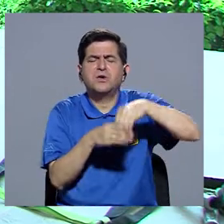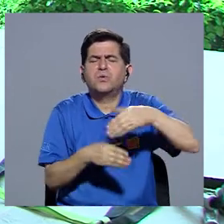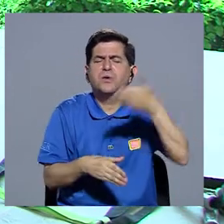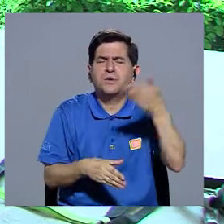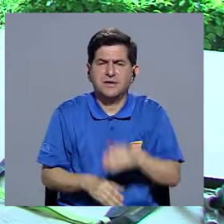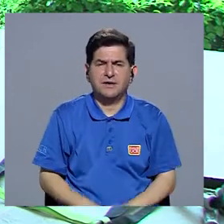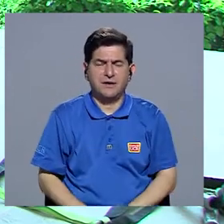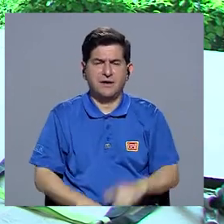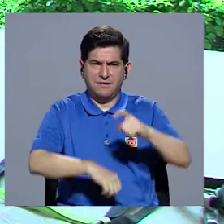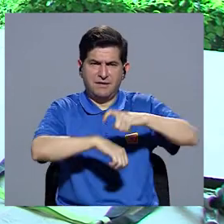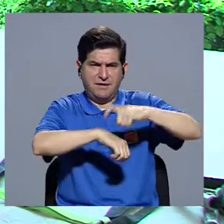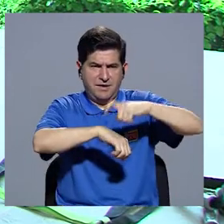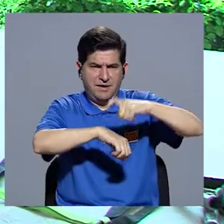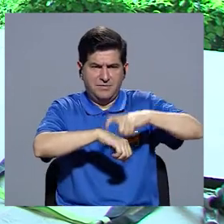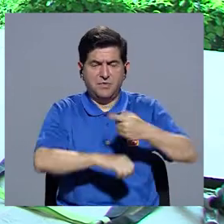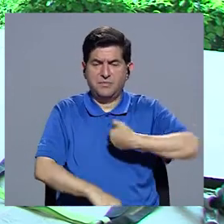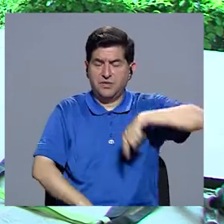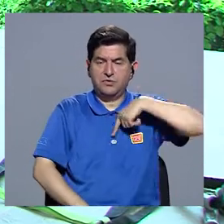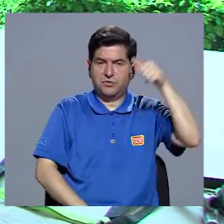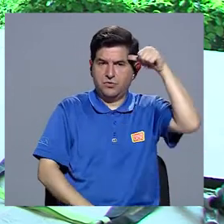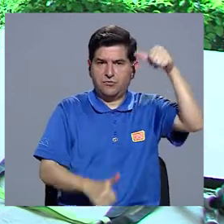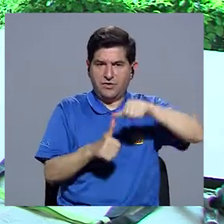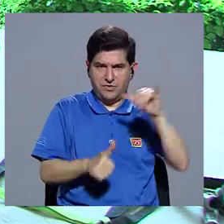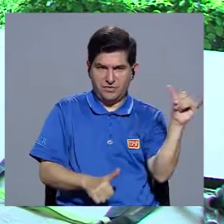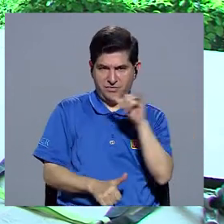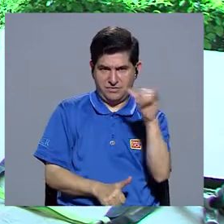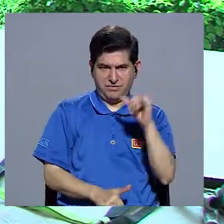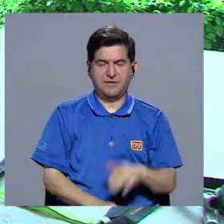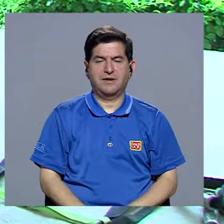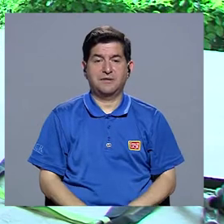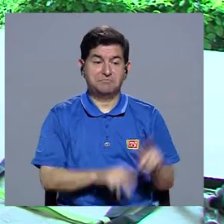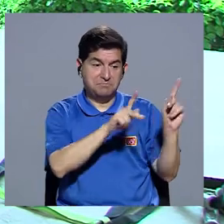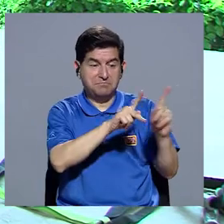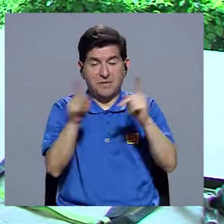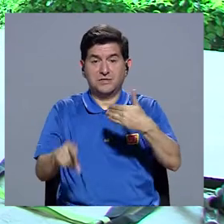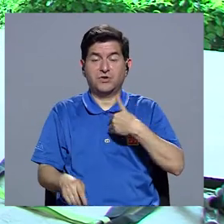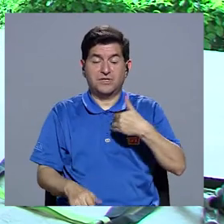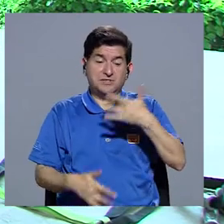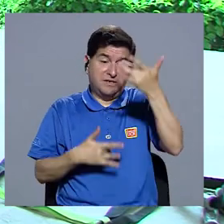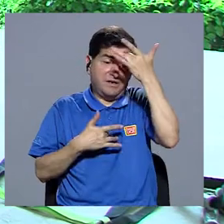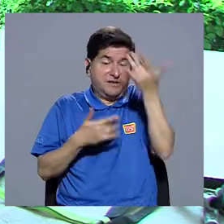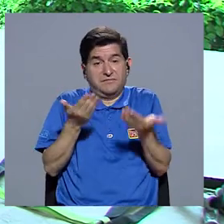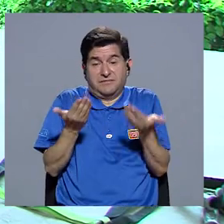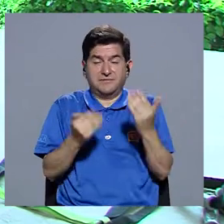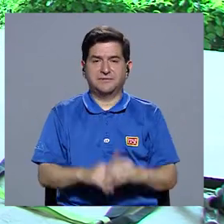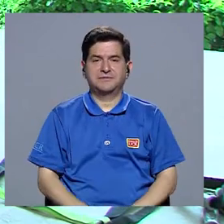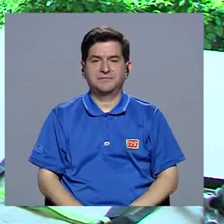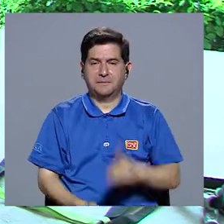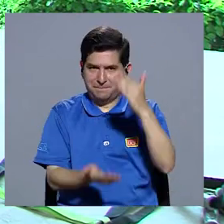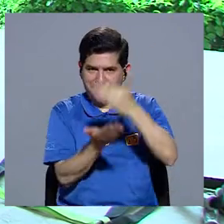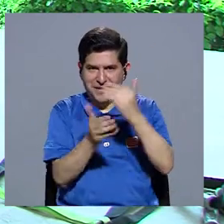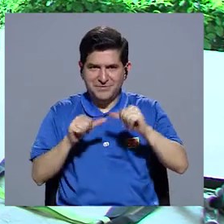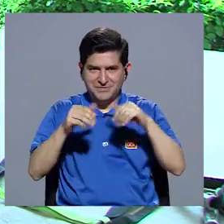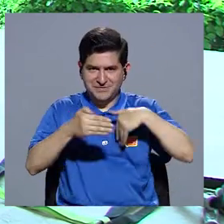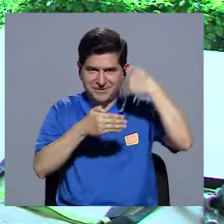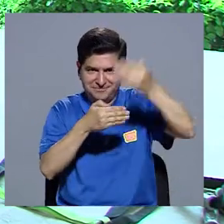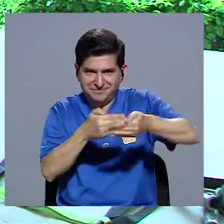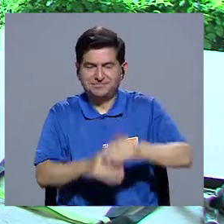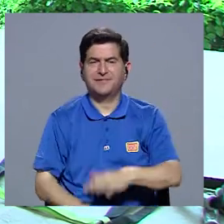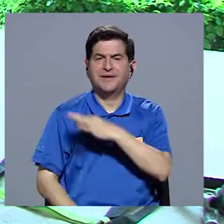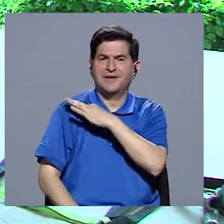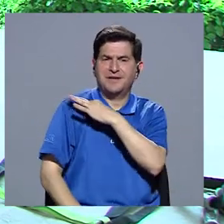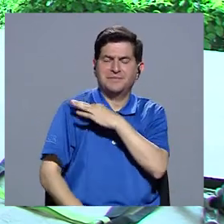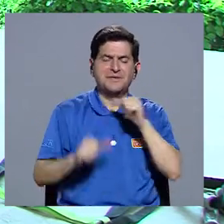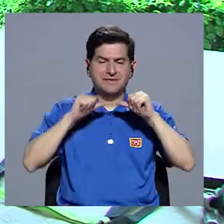suelen ustedes tomar en cuenta y que debemos tomar en cuenta nosotros, o también, o las personas que tienen estas enfermedades. Vamos a hacer una pausa, ya regresamos. Los